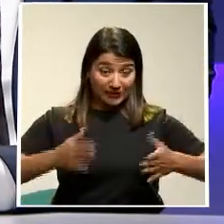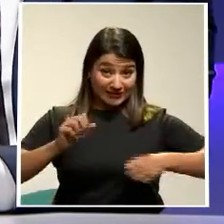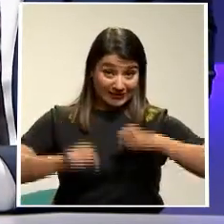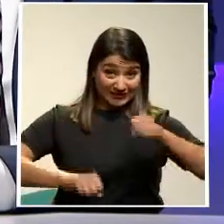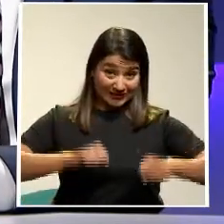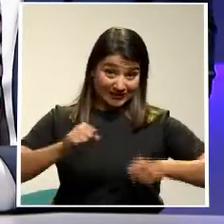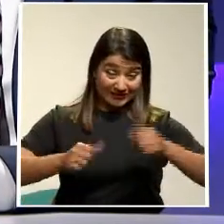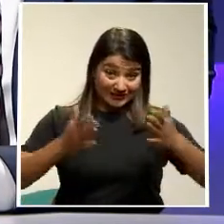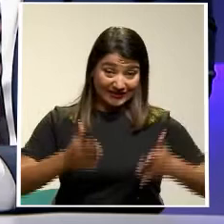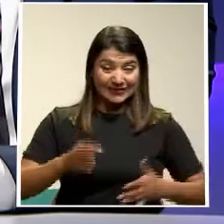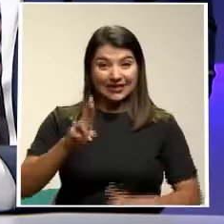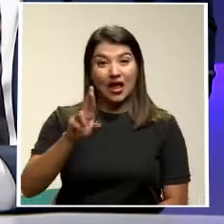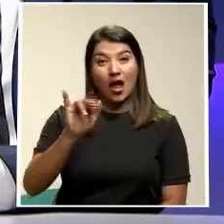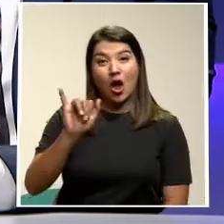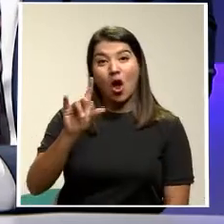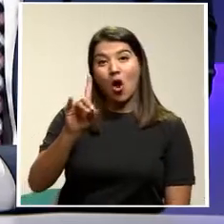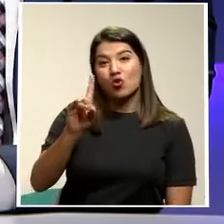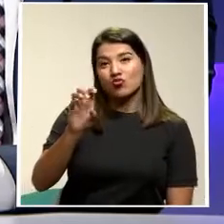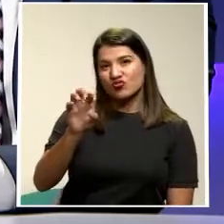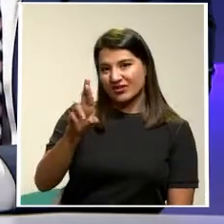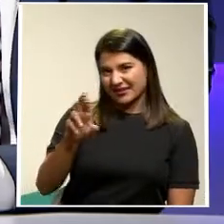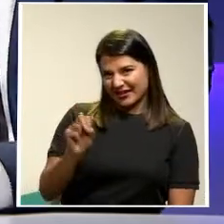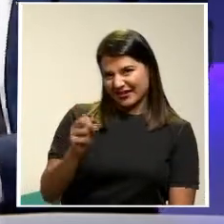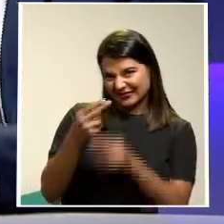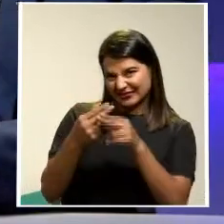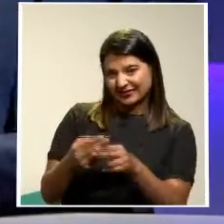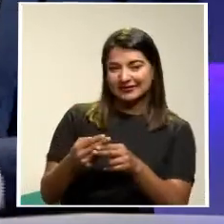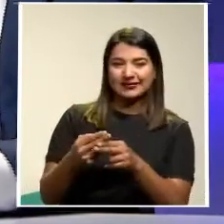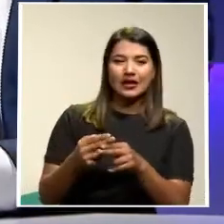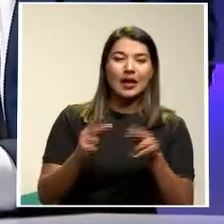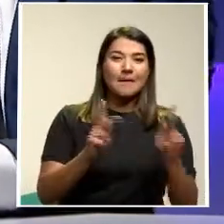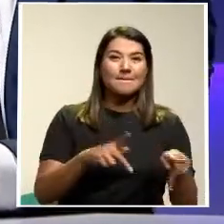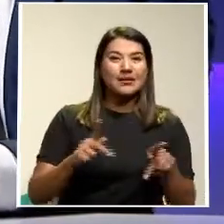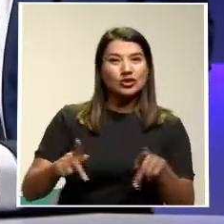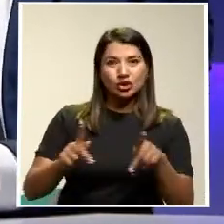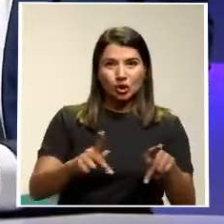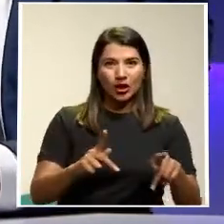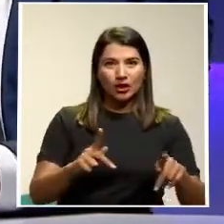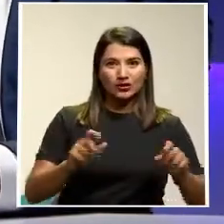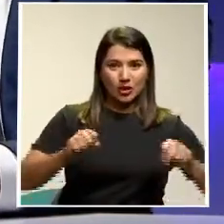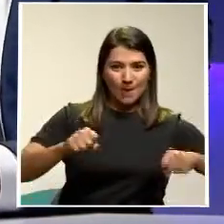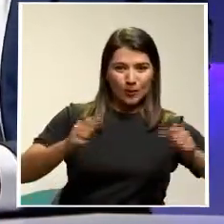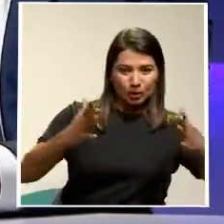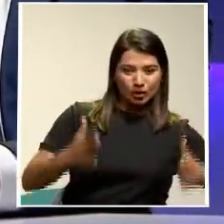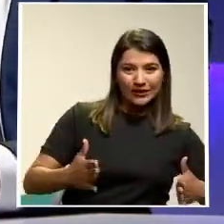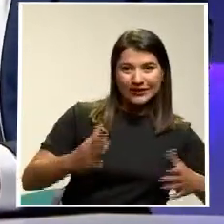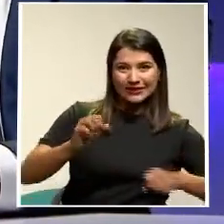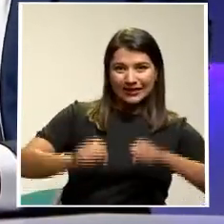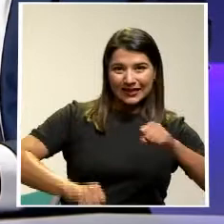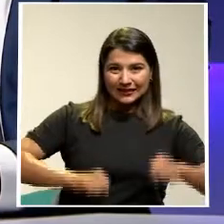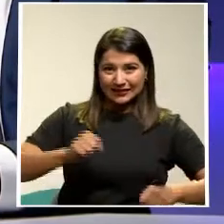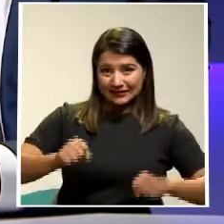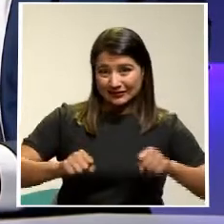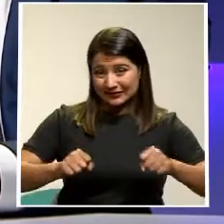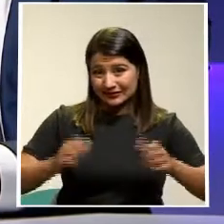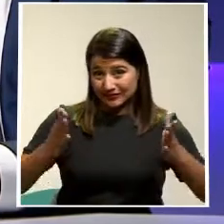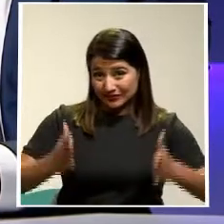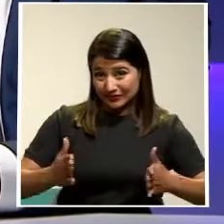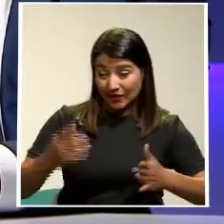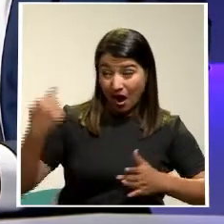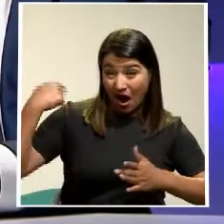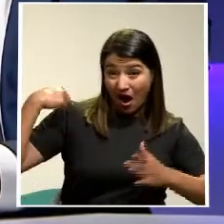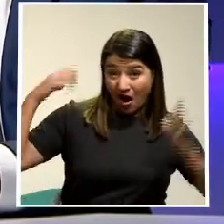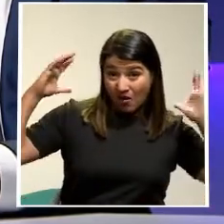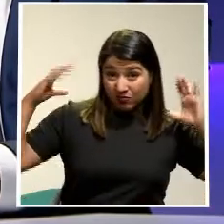La gente que le va Que lleva cosas Y trae cosas Con esas cajas Enormes Colgadas en la espalda Hay un tema De salud